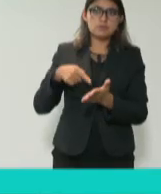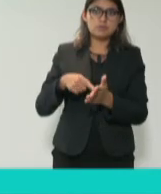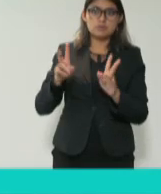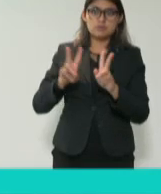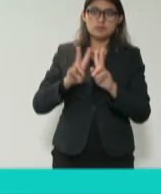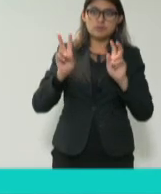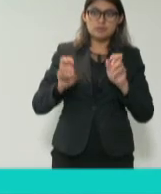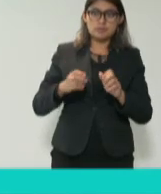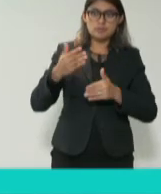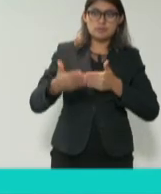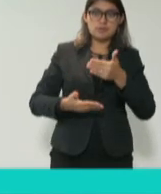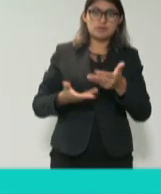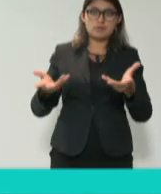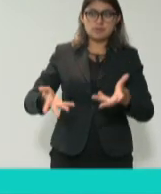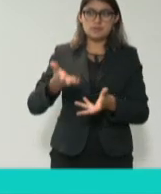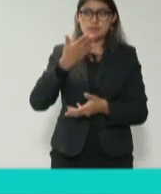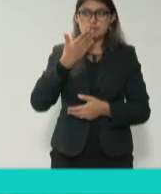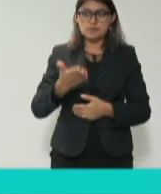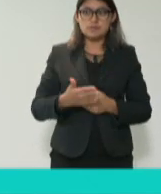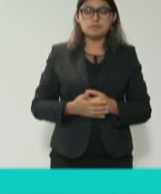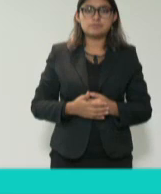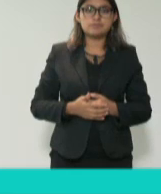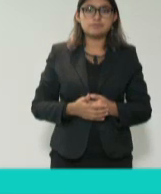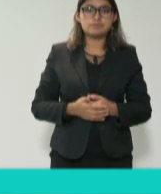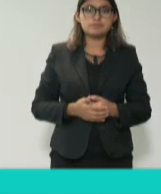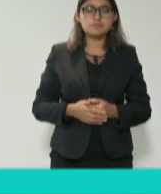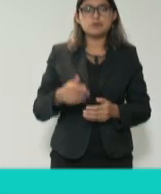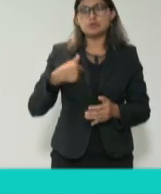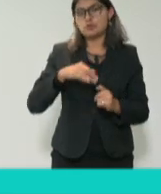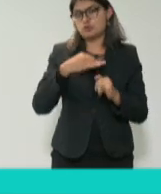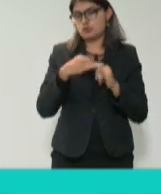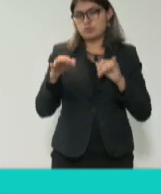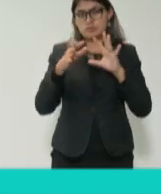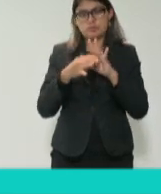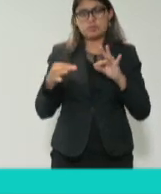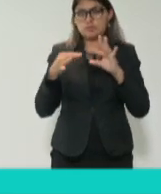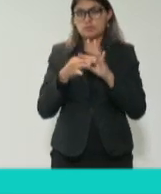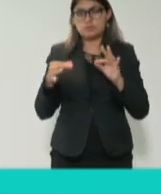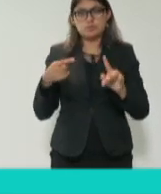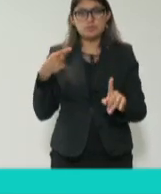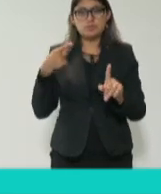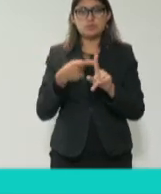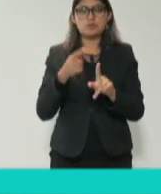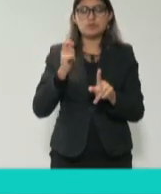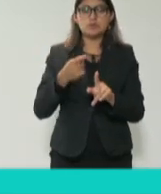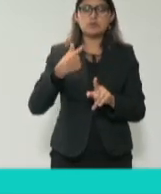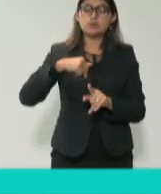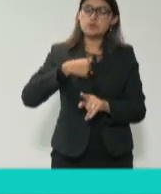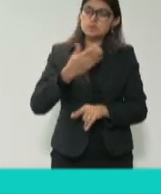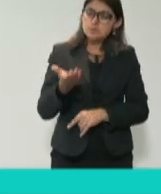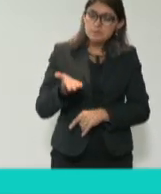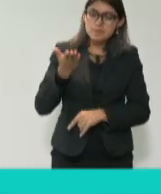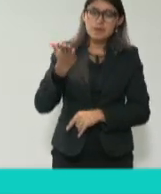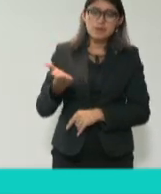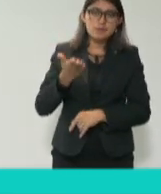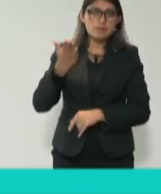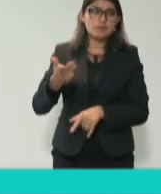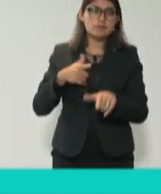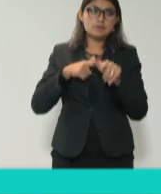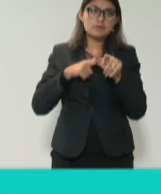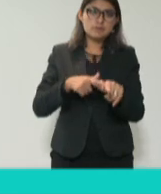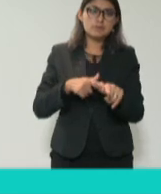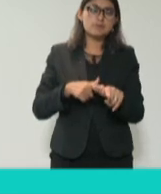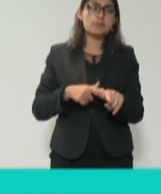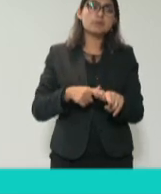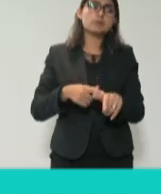funcione y una de las cosas con las que ya me despido es que pidamos, pidamos en ese caso a todos los